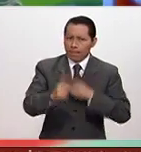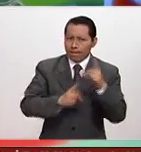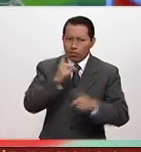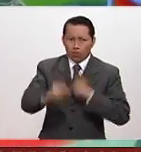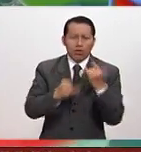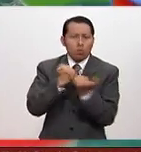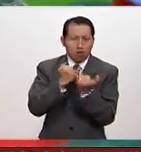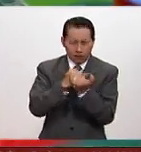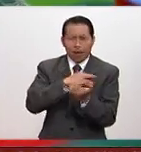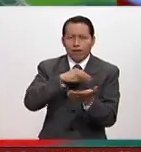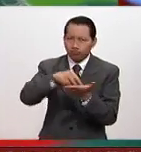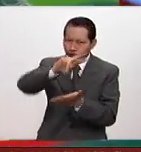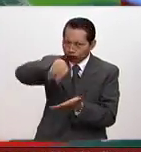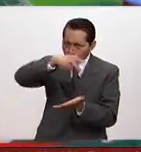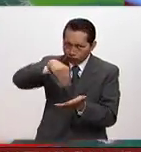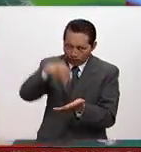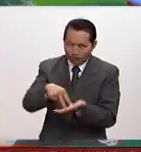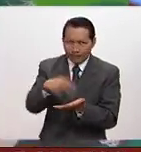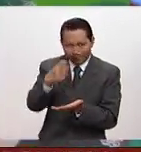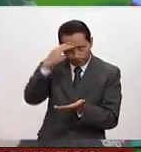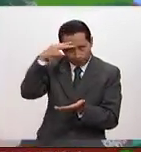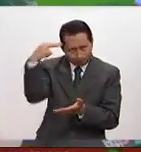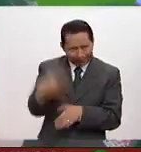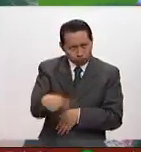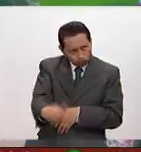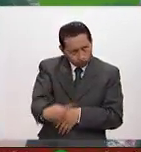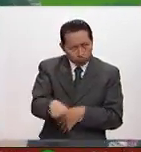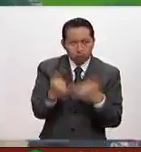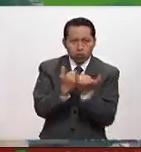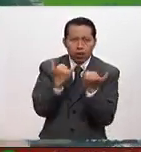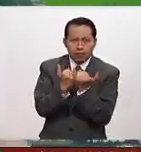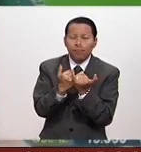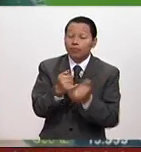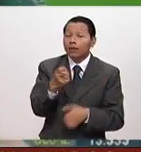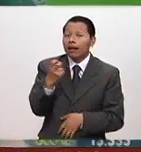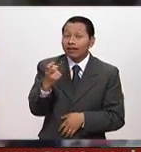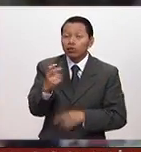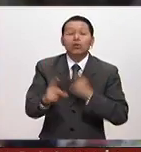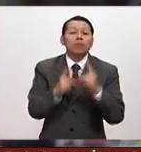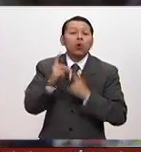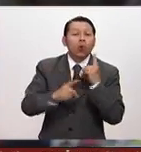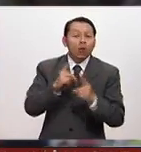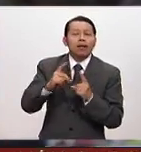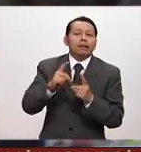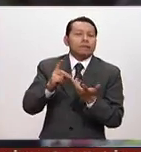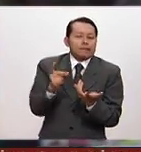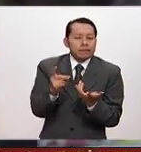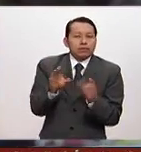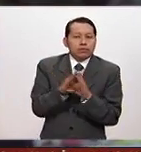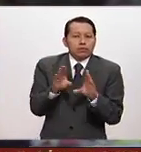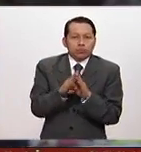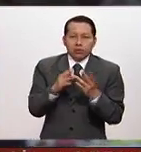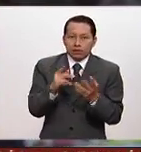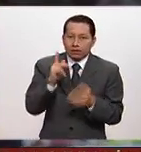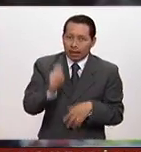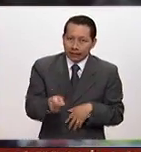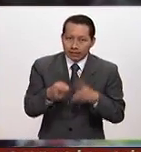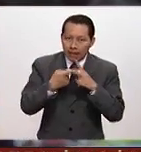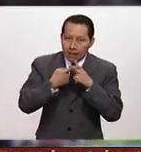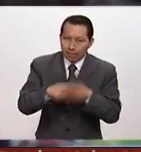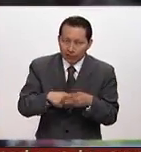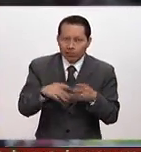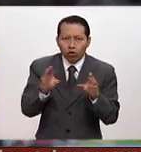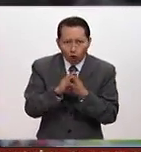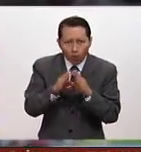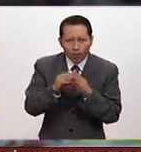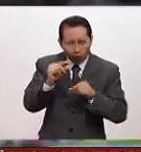olímpica para México. Así es, pues es una atleta que, como bien dices, nosotros no somos especialistas. El hecho de que empiecen a